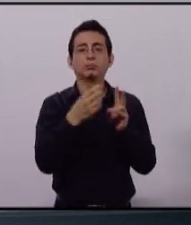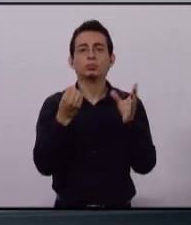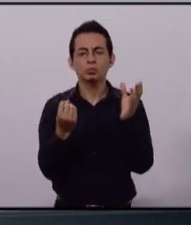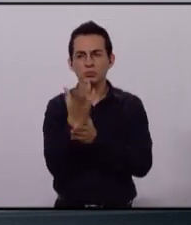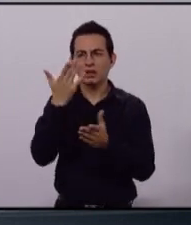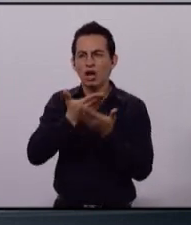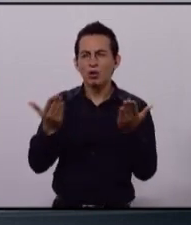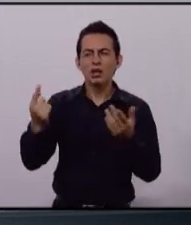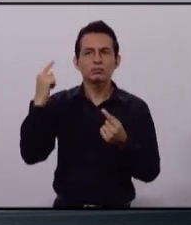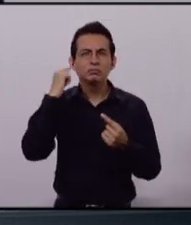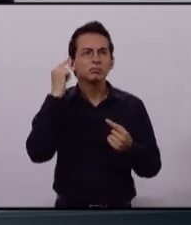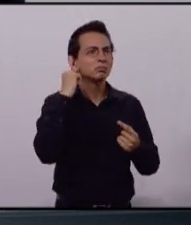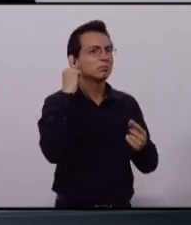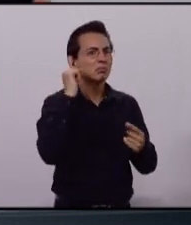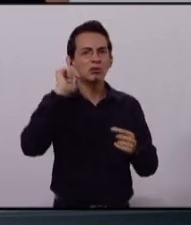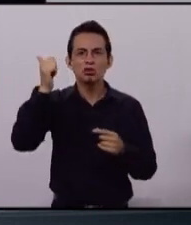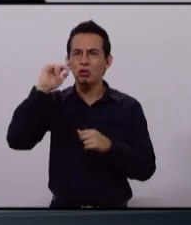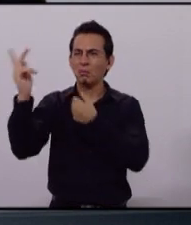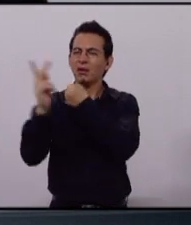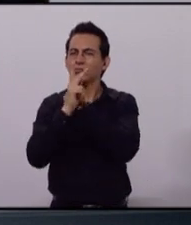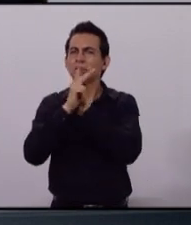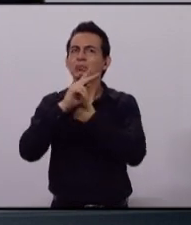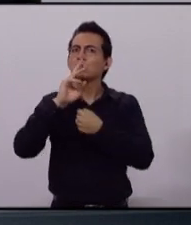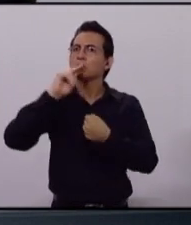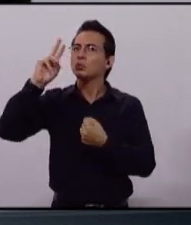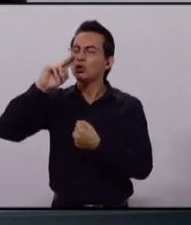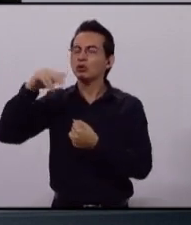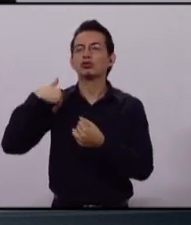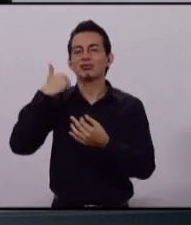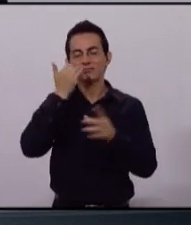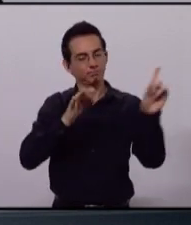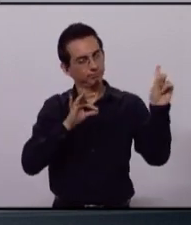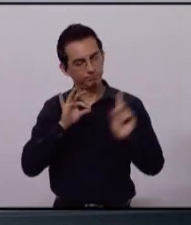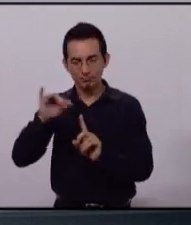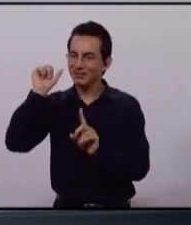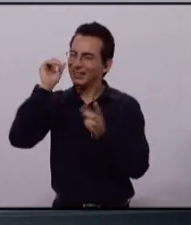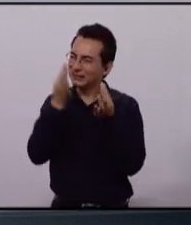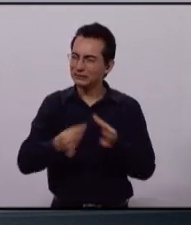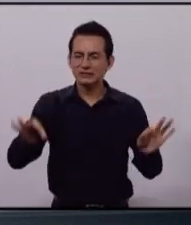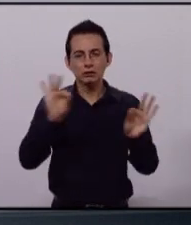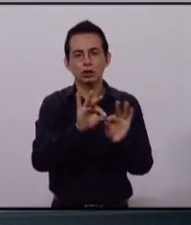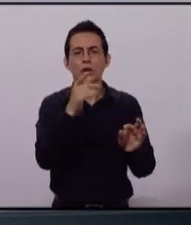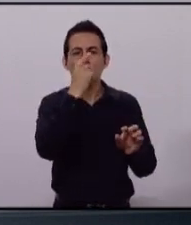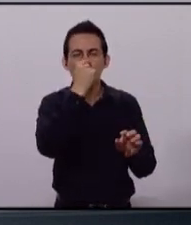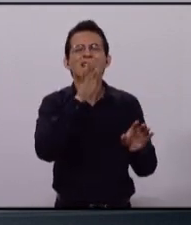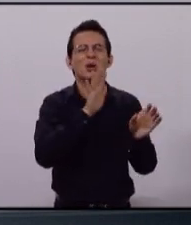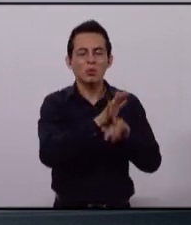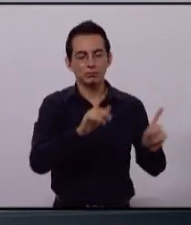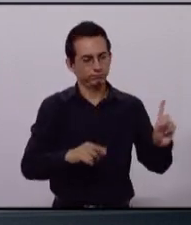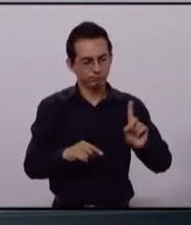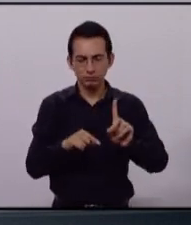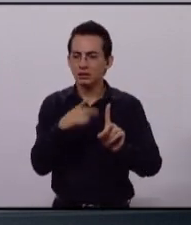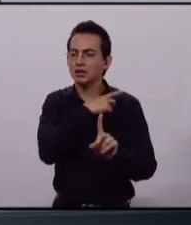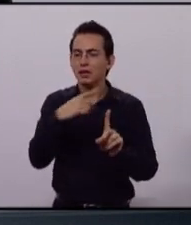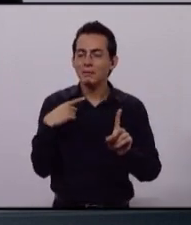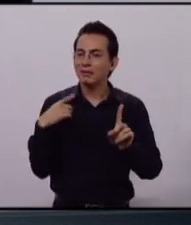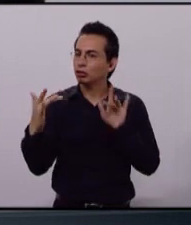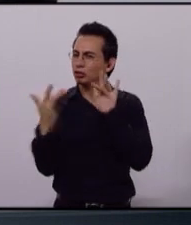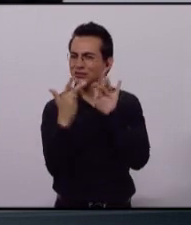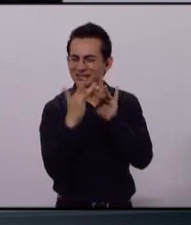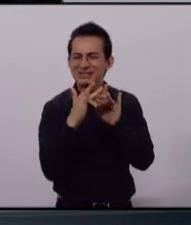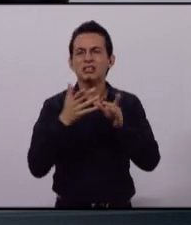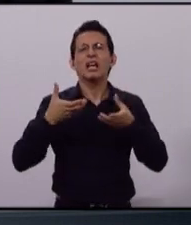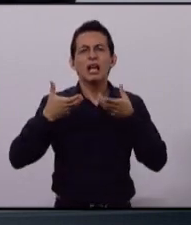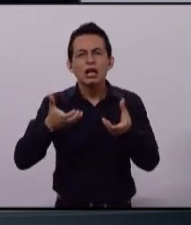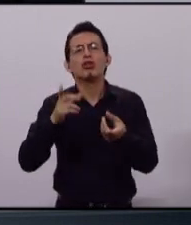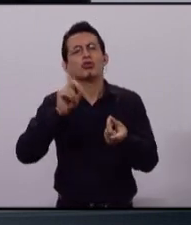capital del país y que consiste en vincular al policía con el vecino, que lo conozca, que sepa quién es, cuál es su número de teléfono y dónde vive,